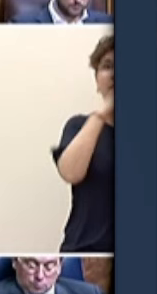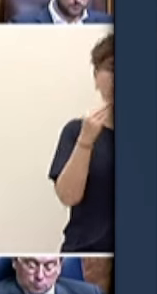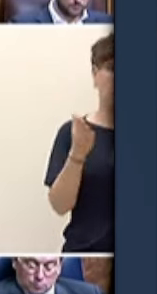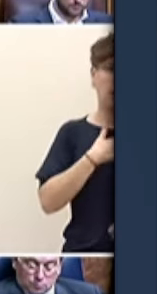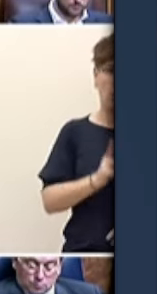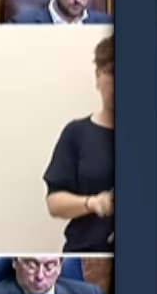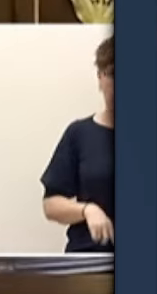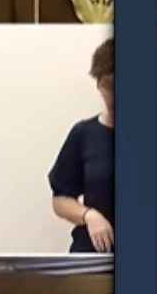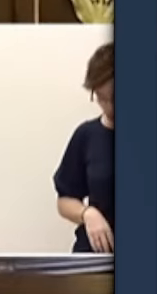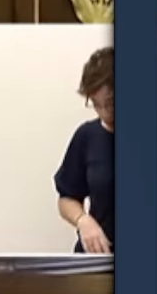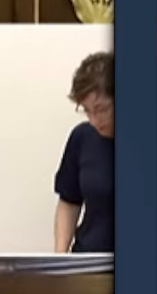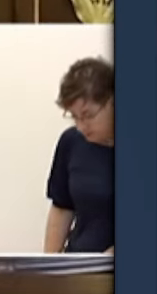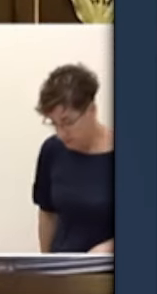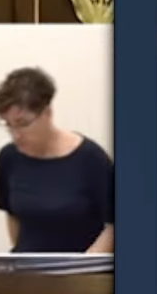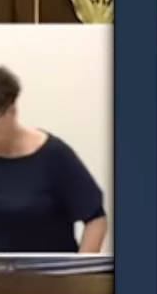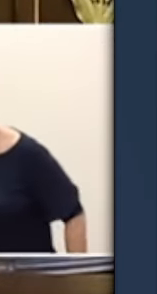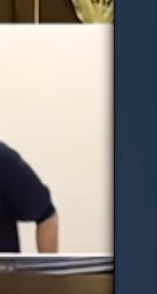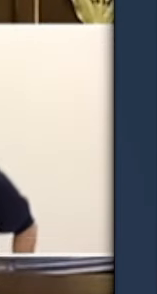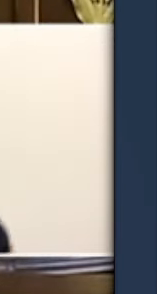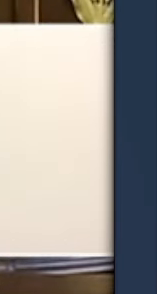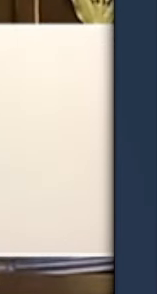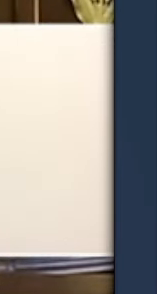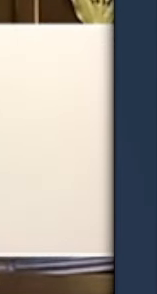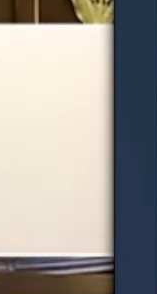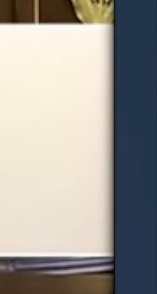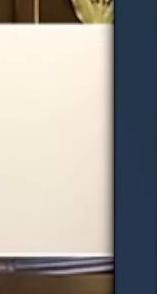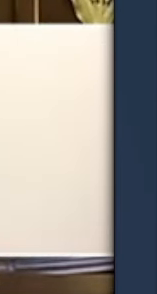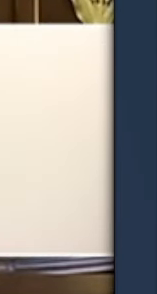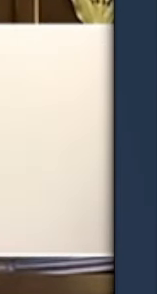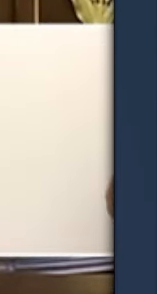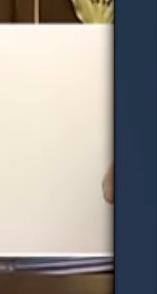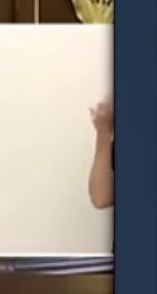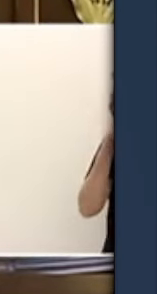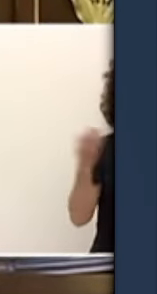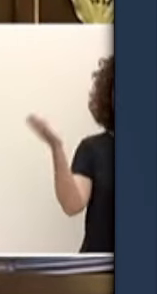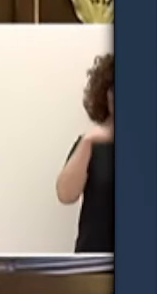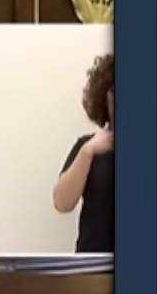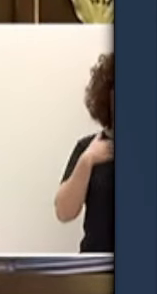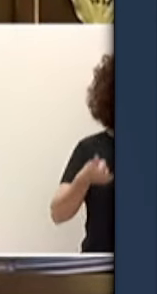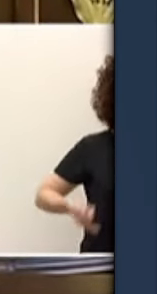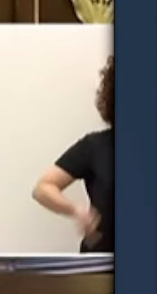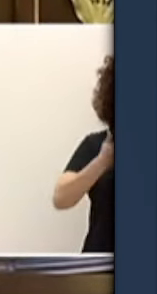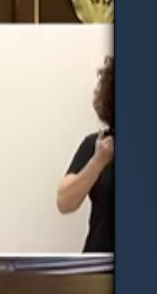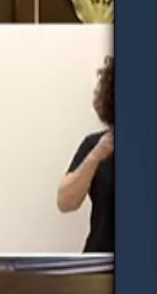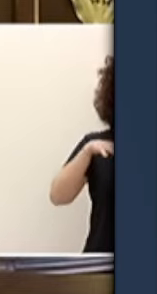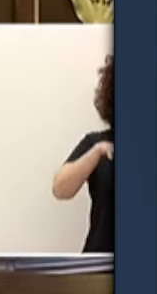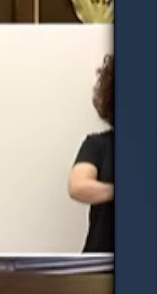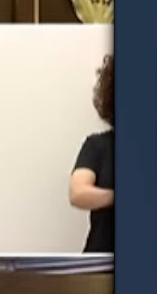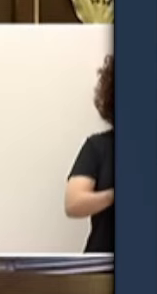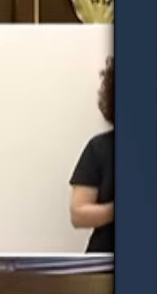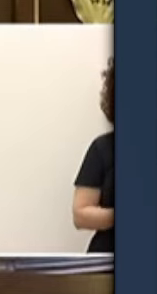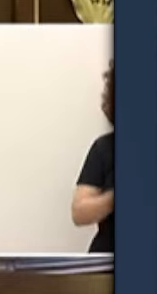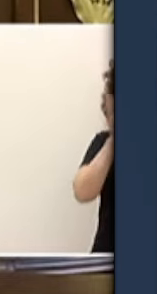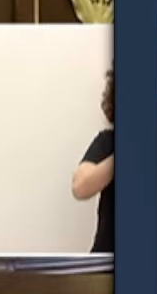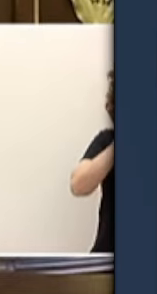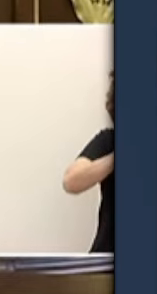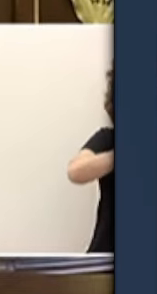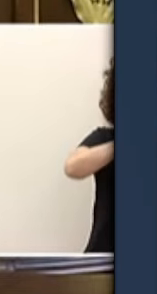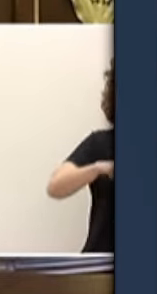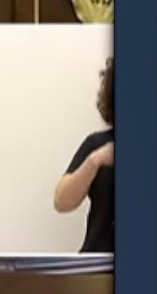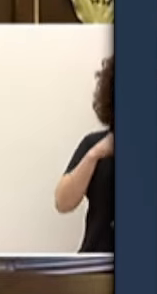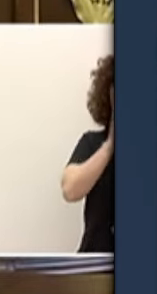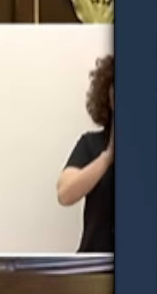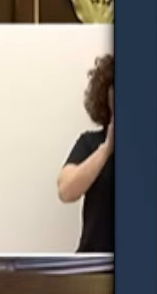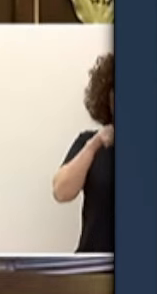ocupaciones la delincuencia con delitos totalmente desconocidos en nuestra tierra hasta hace poco las violaciones en muchos